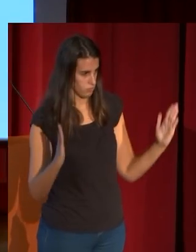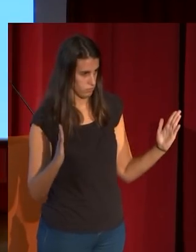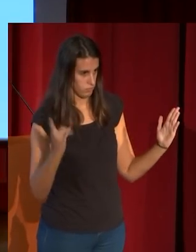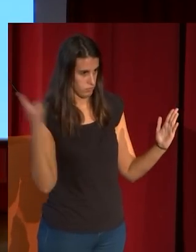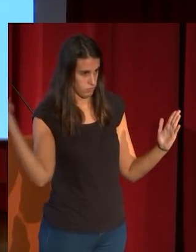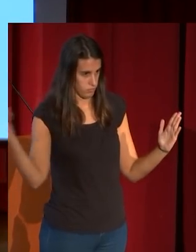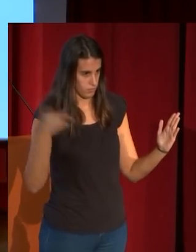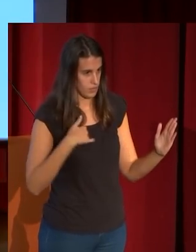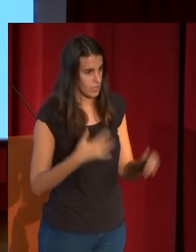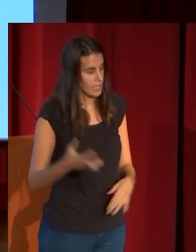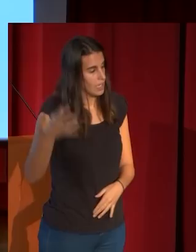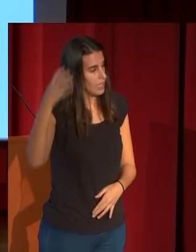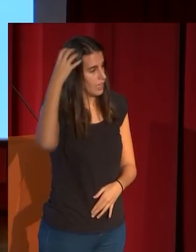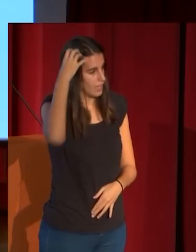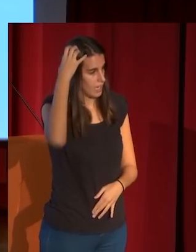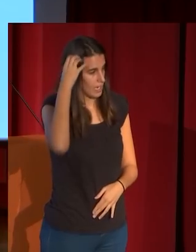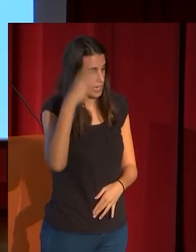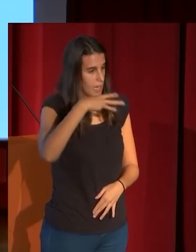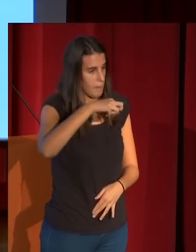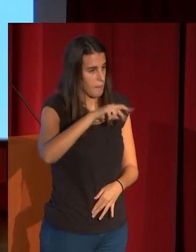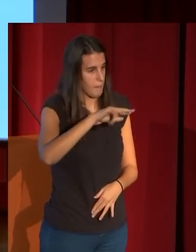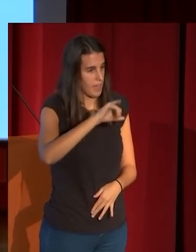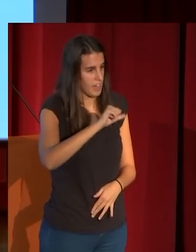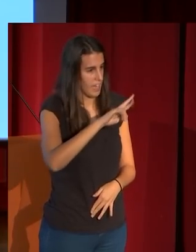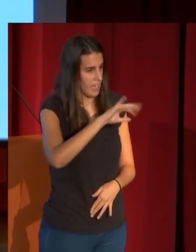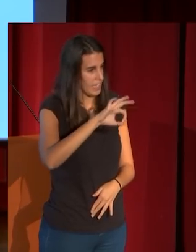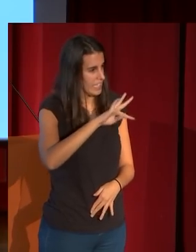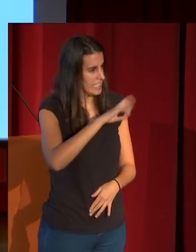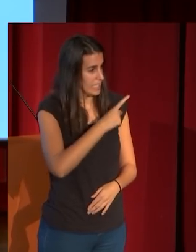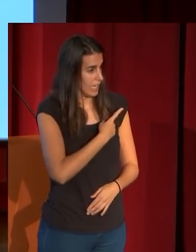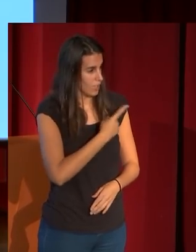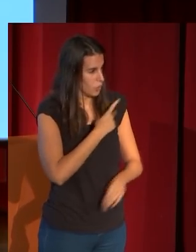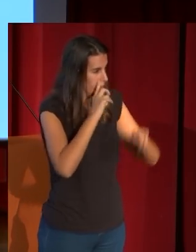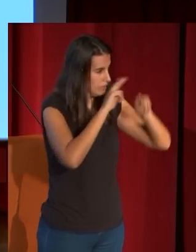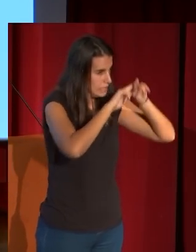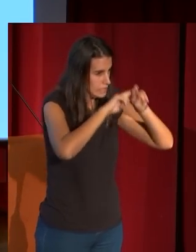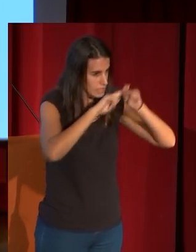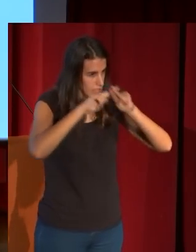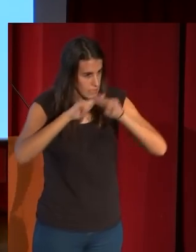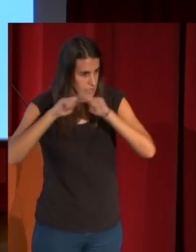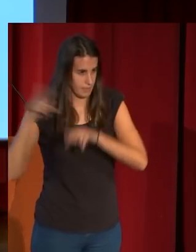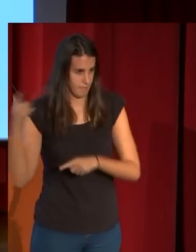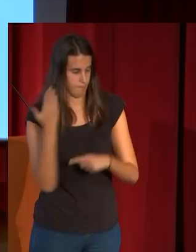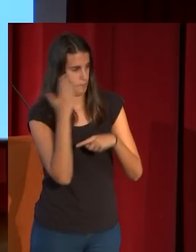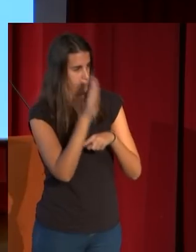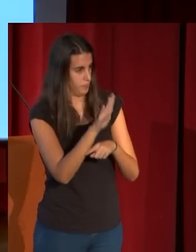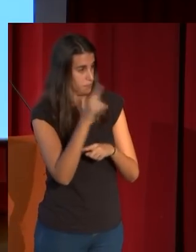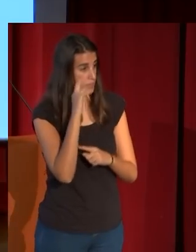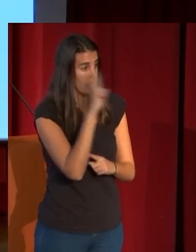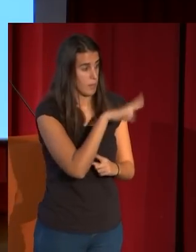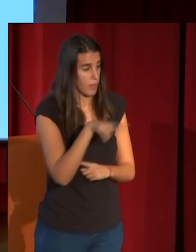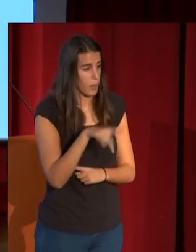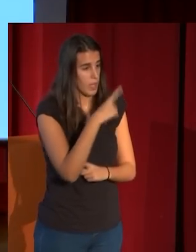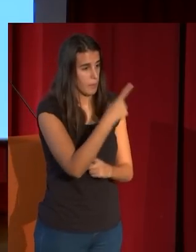pasando revista a las tropas, encargado por su marido, el duque de Riansares, a Fortuny, y que compró el Prado en